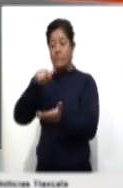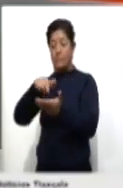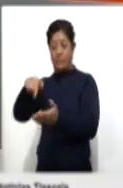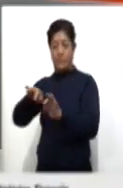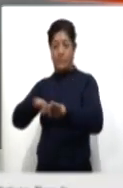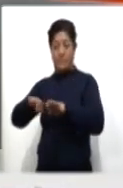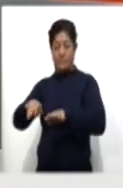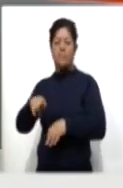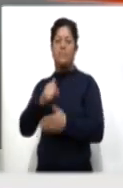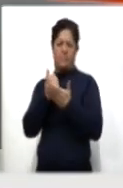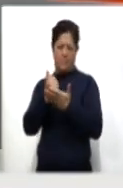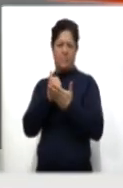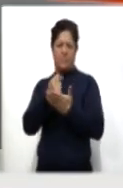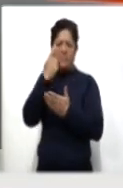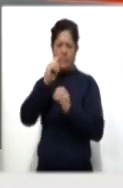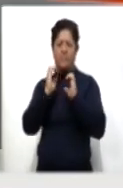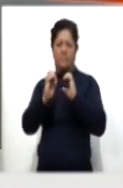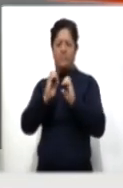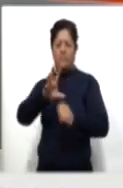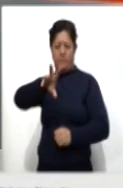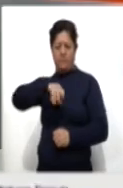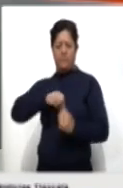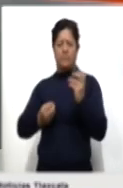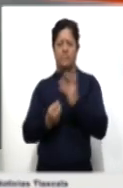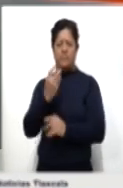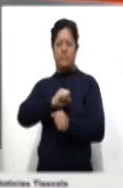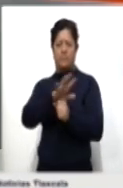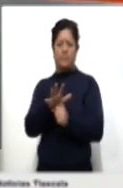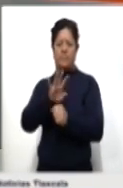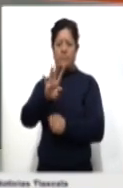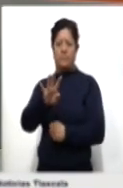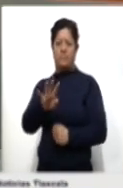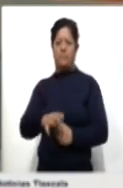puede ayudarnos a prevenir nuevos contagios de COVID-19.